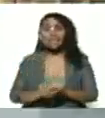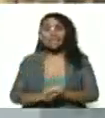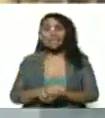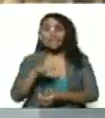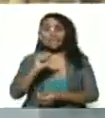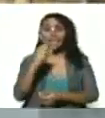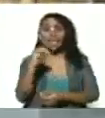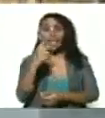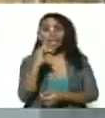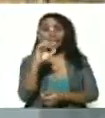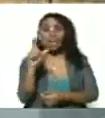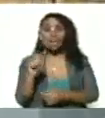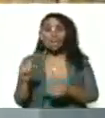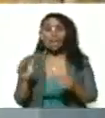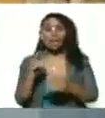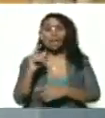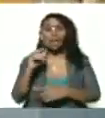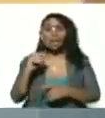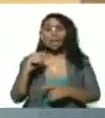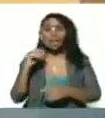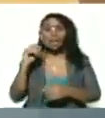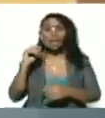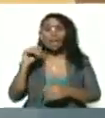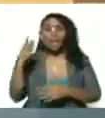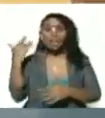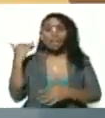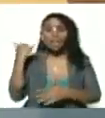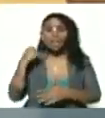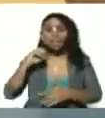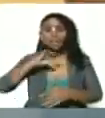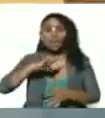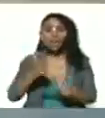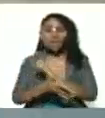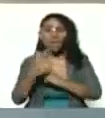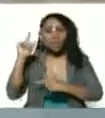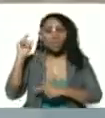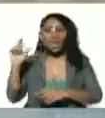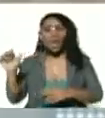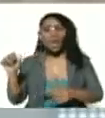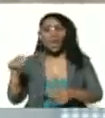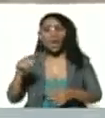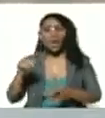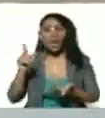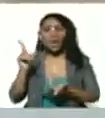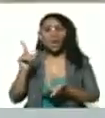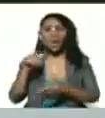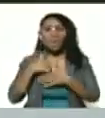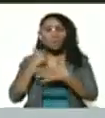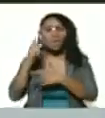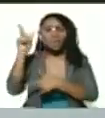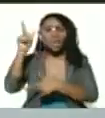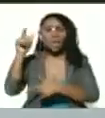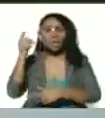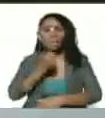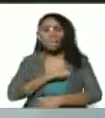El apóstol Santiago. Que es el patrón de España.